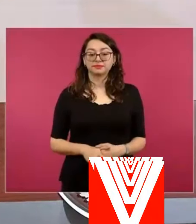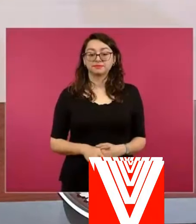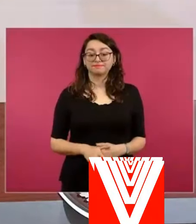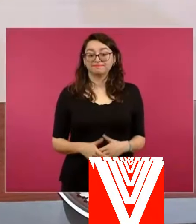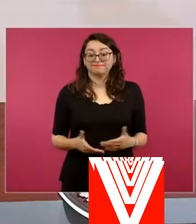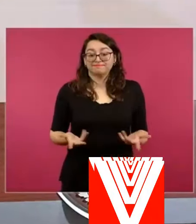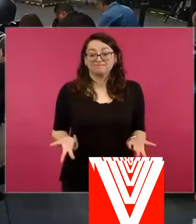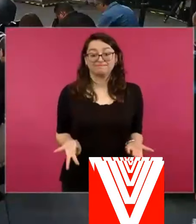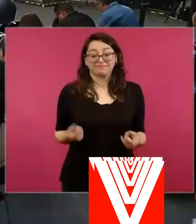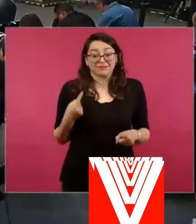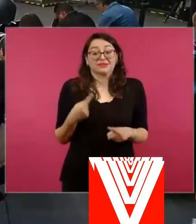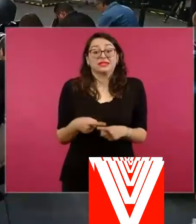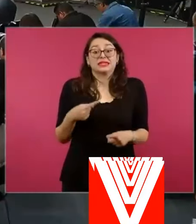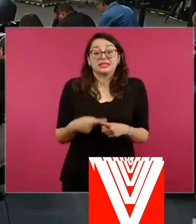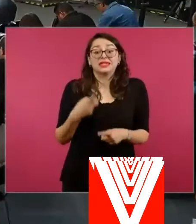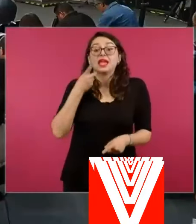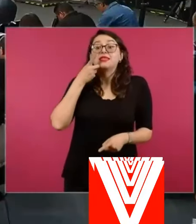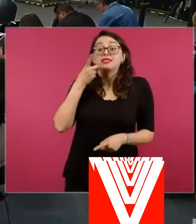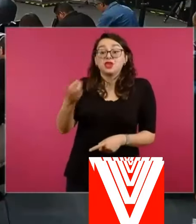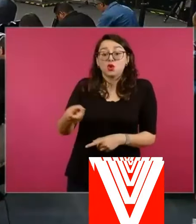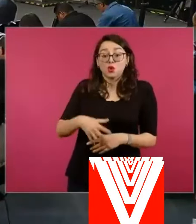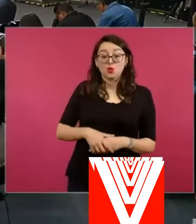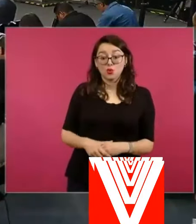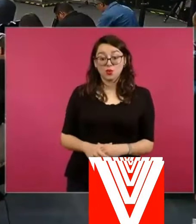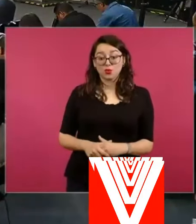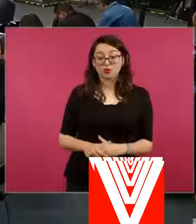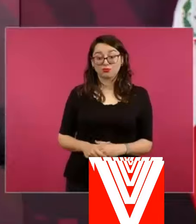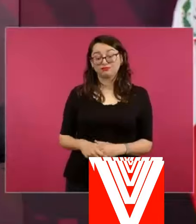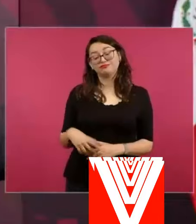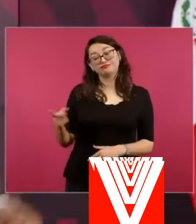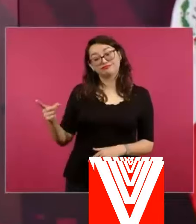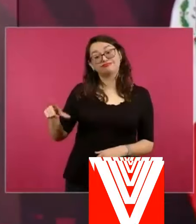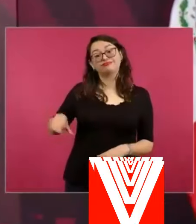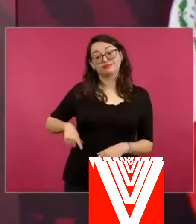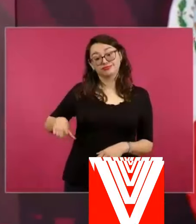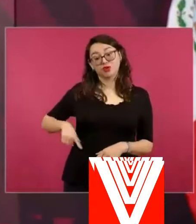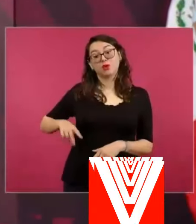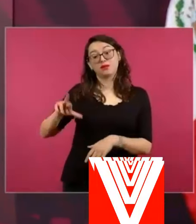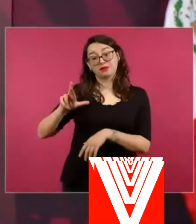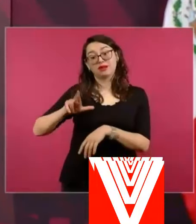O ¿a quién le dijo? pues el gobernador.